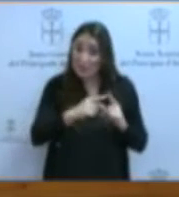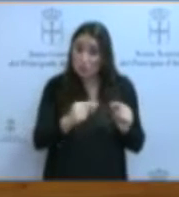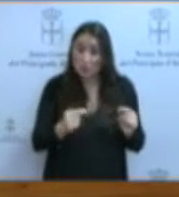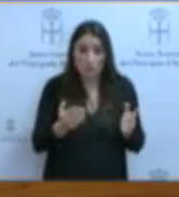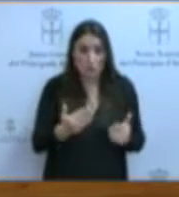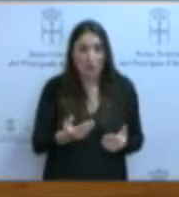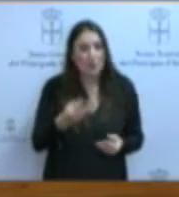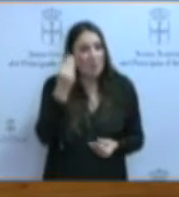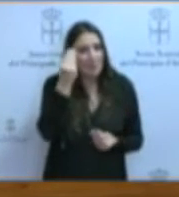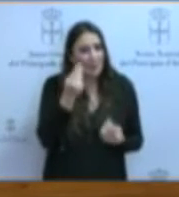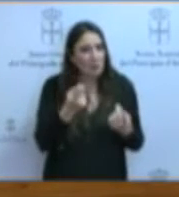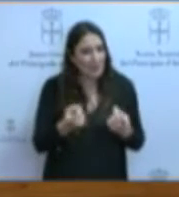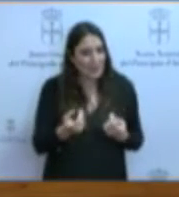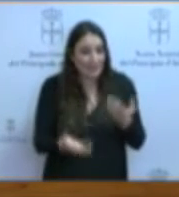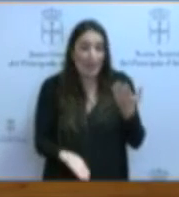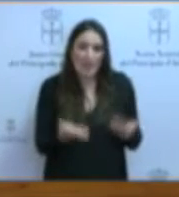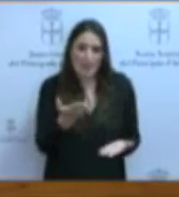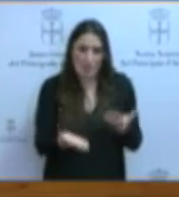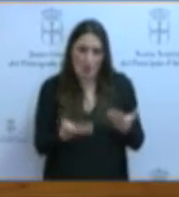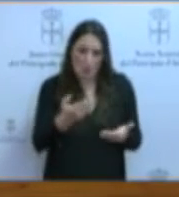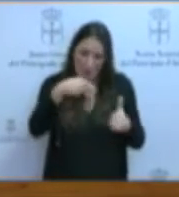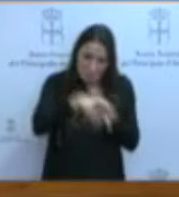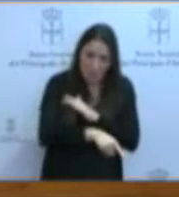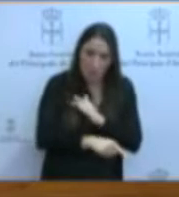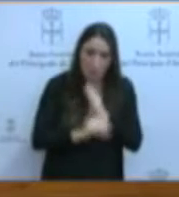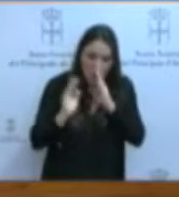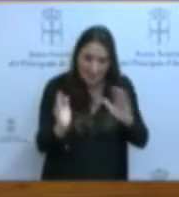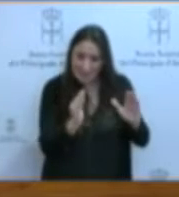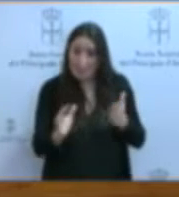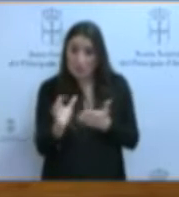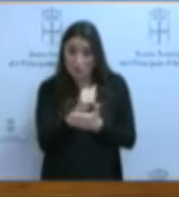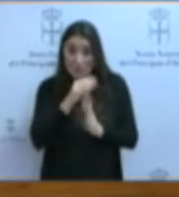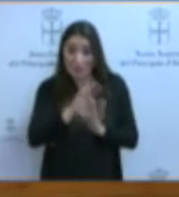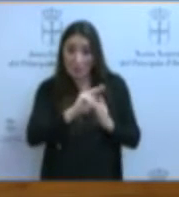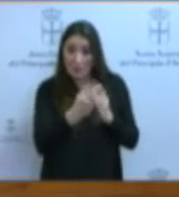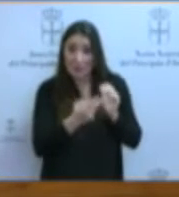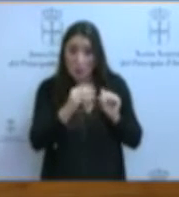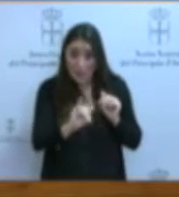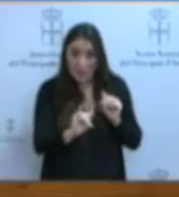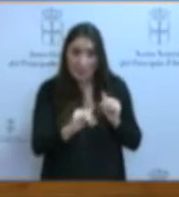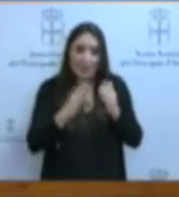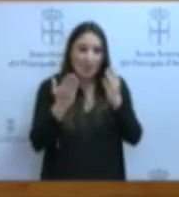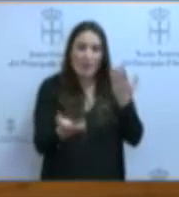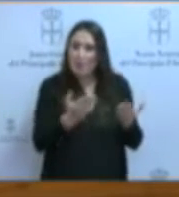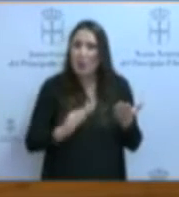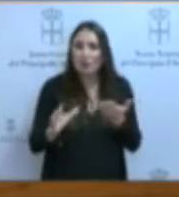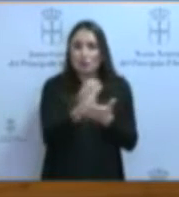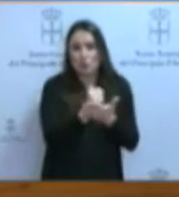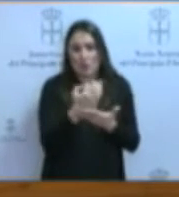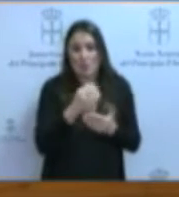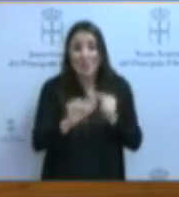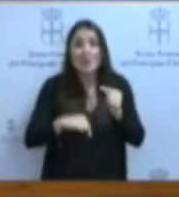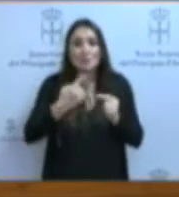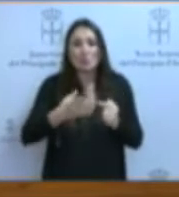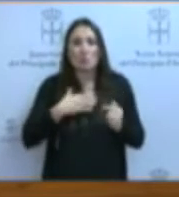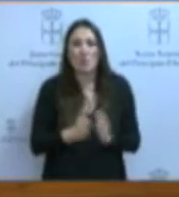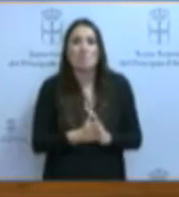necesario evaluar de forma profunda en todas las etapas en las que actualmente está implantado y en funcionamiento el programa bilingüe antes de extenderlo.